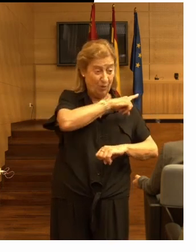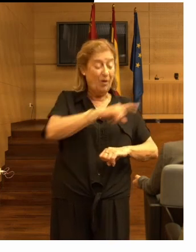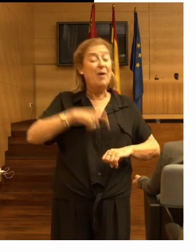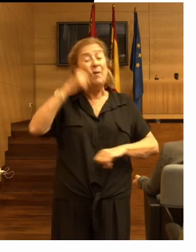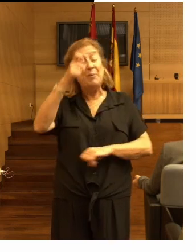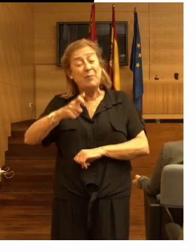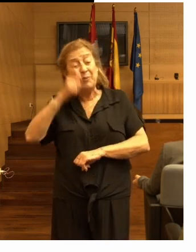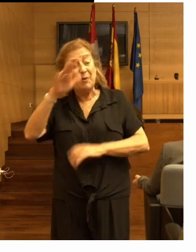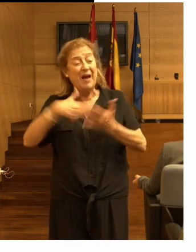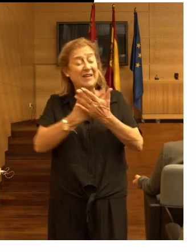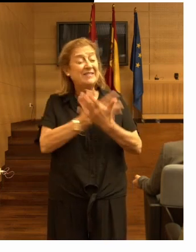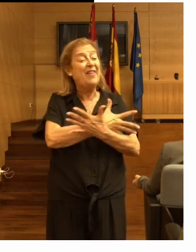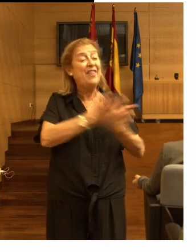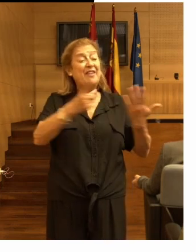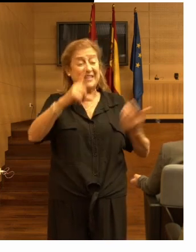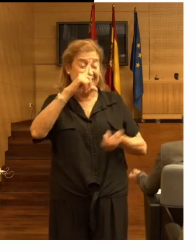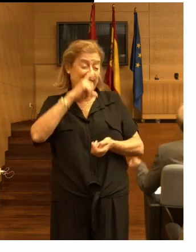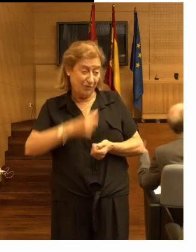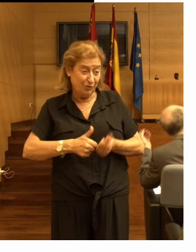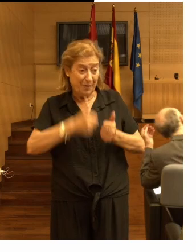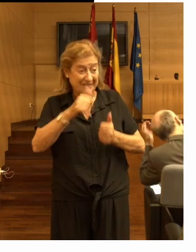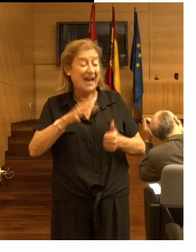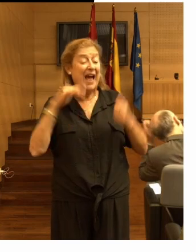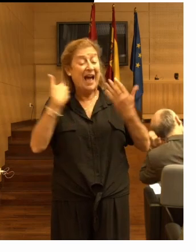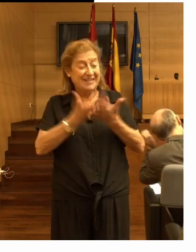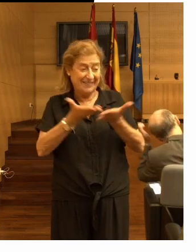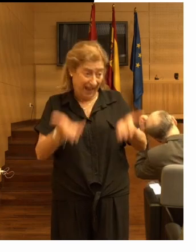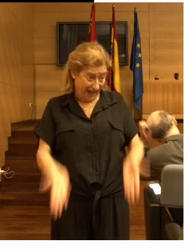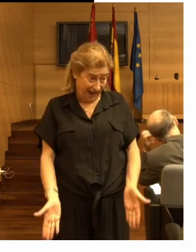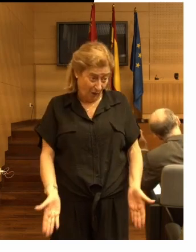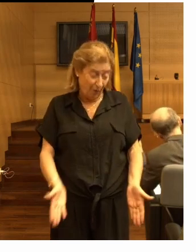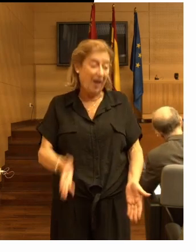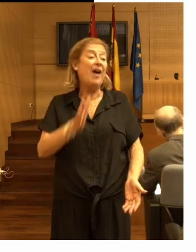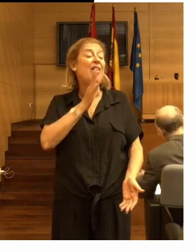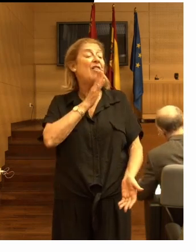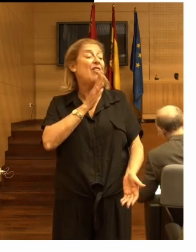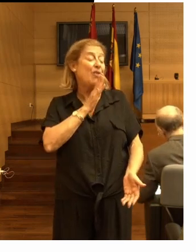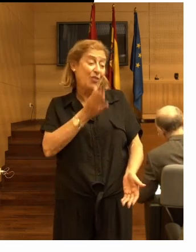años hasta llegar al punto actual en la que